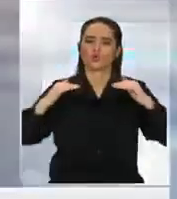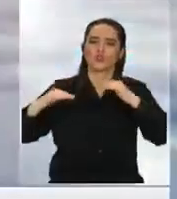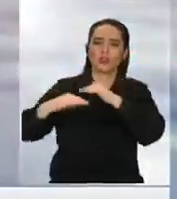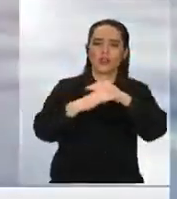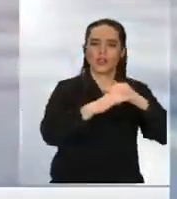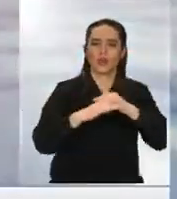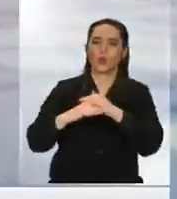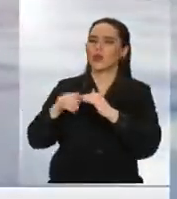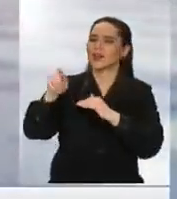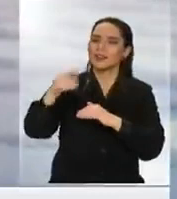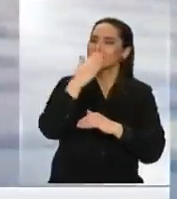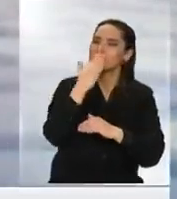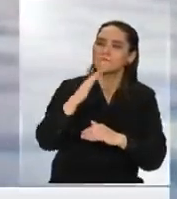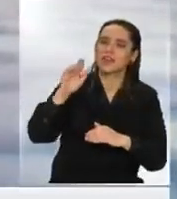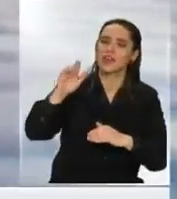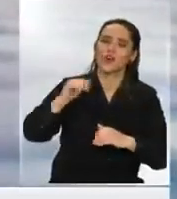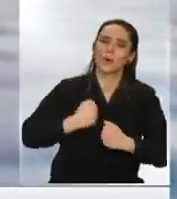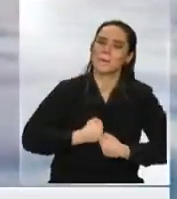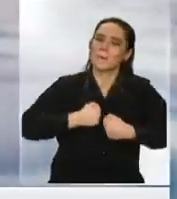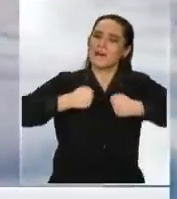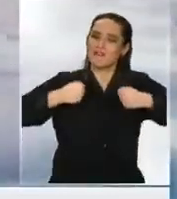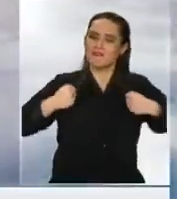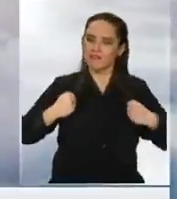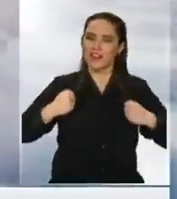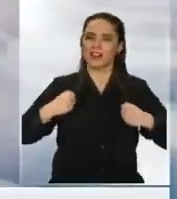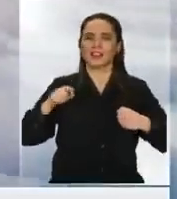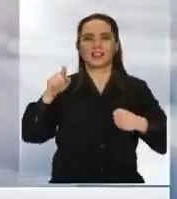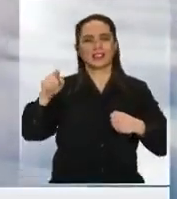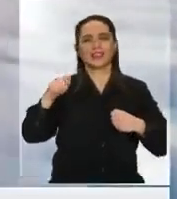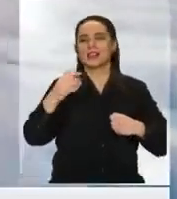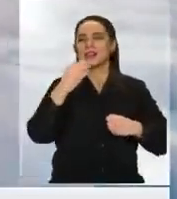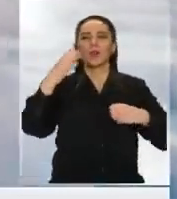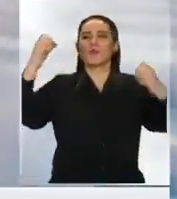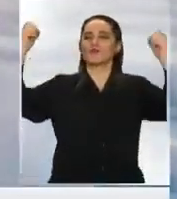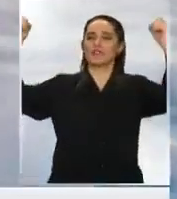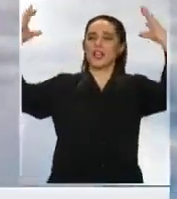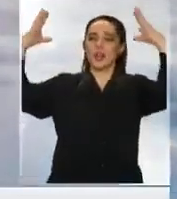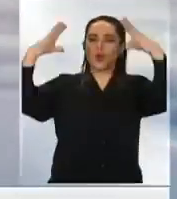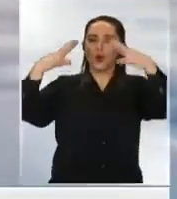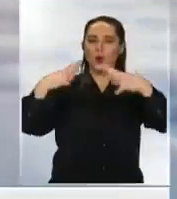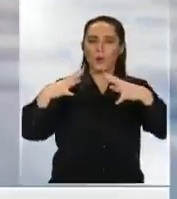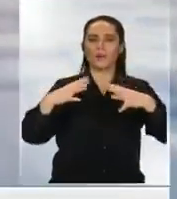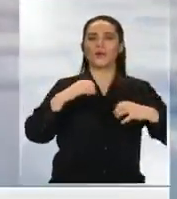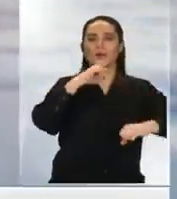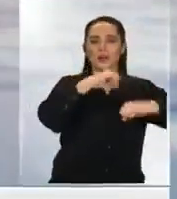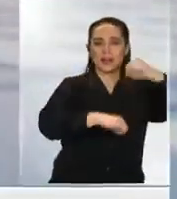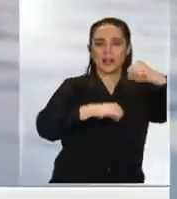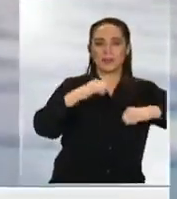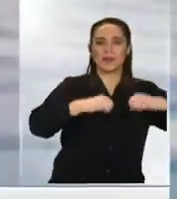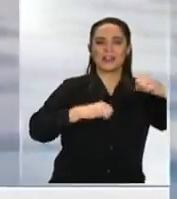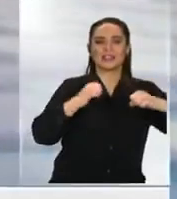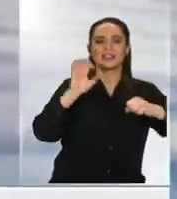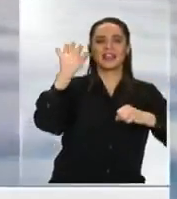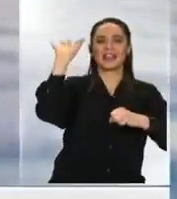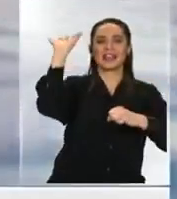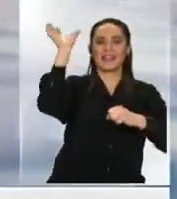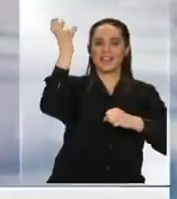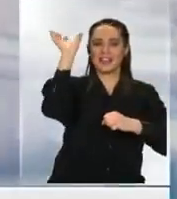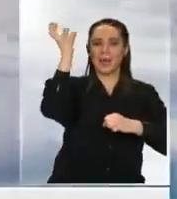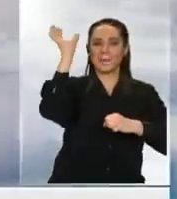sido otro mejor, el más valiente, el más iluminado según una empresa que vende ampolletas LED.